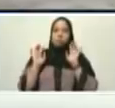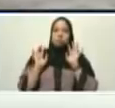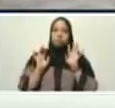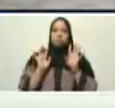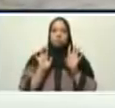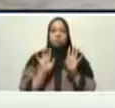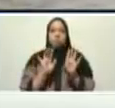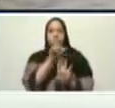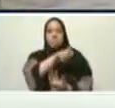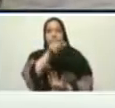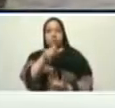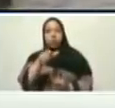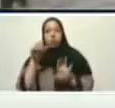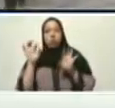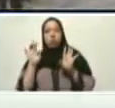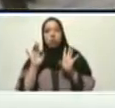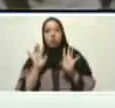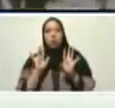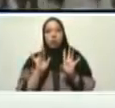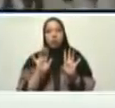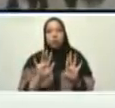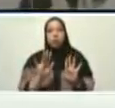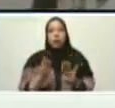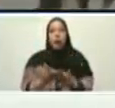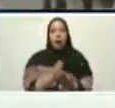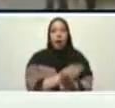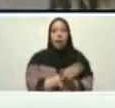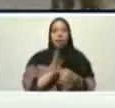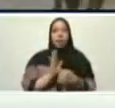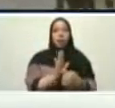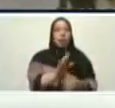mandó adelante a Antonio José de Sucre,